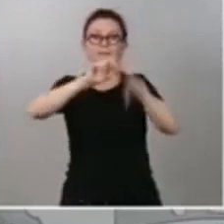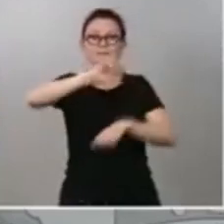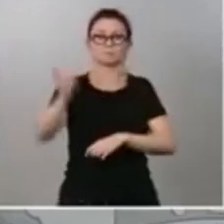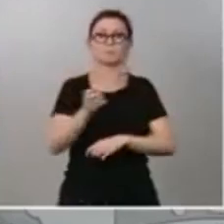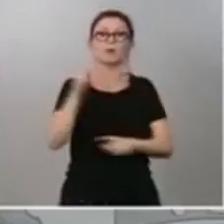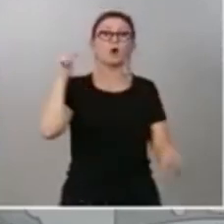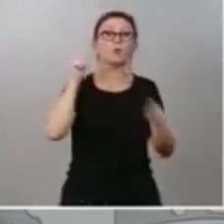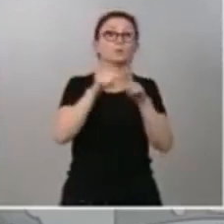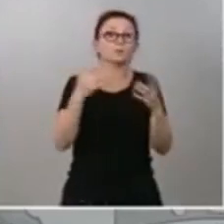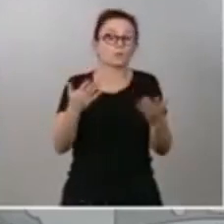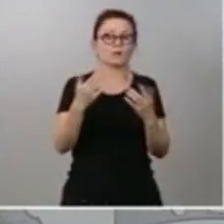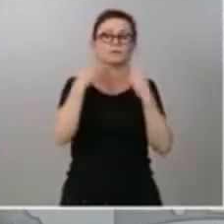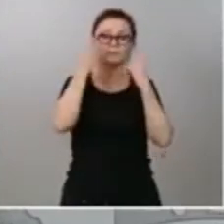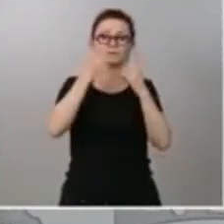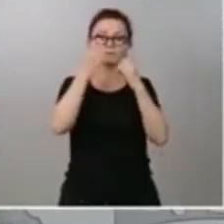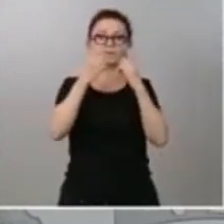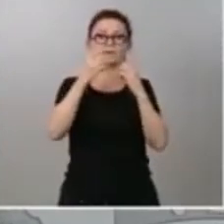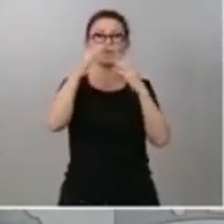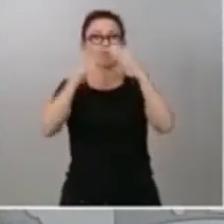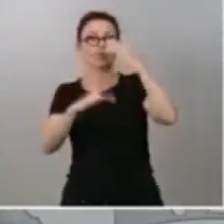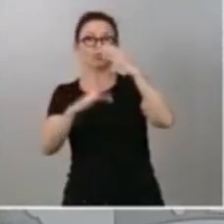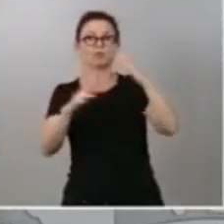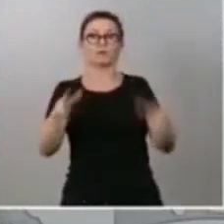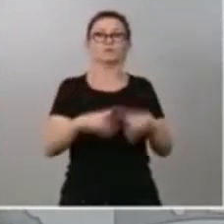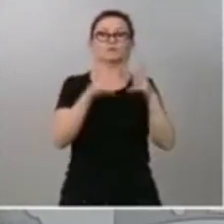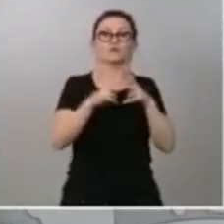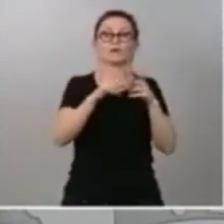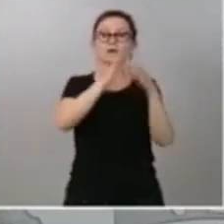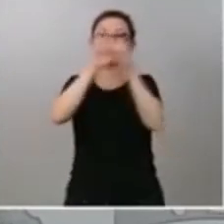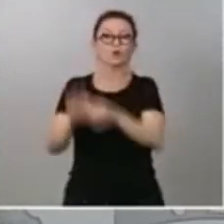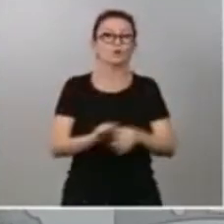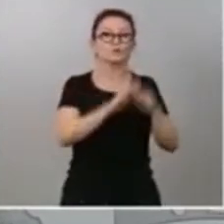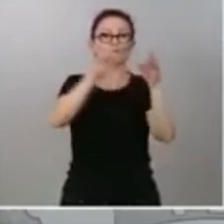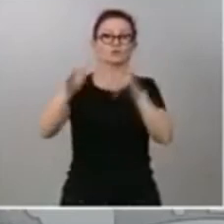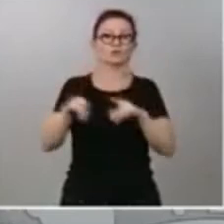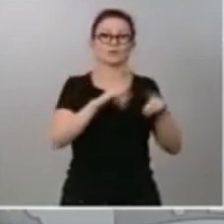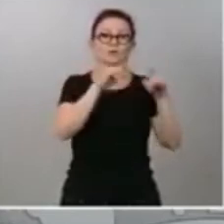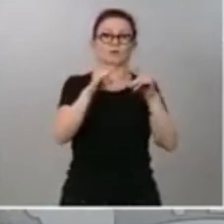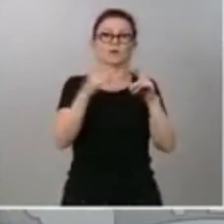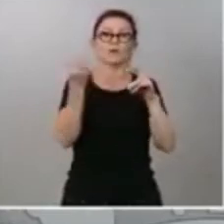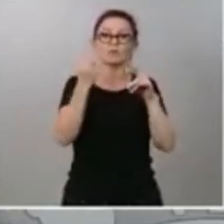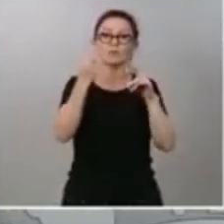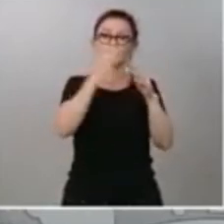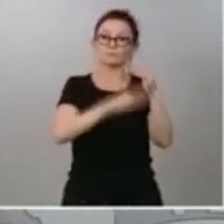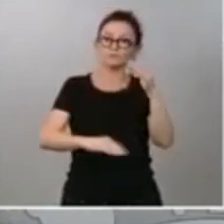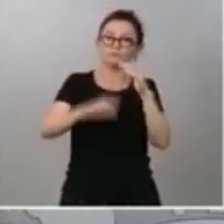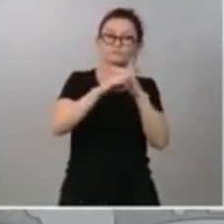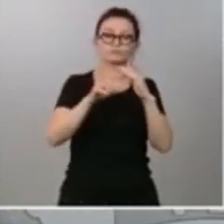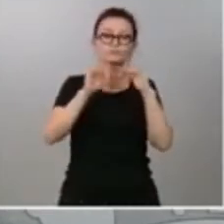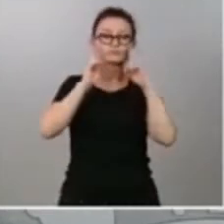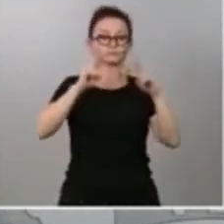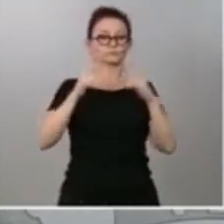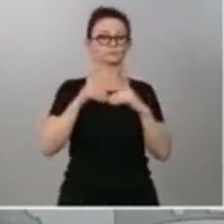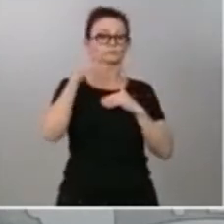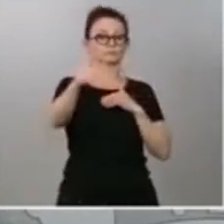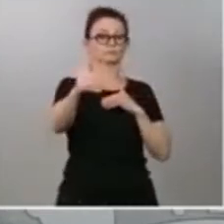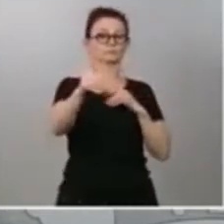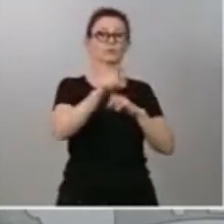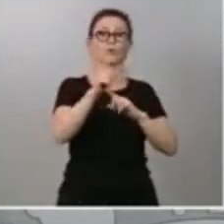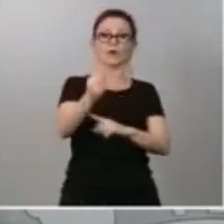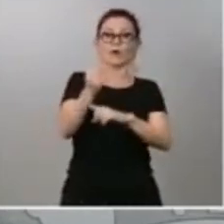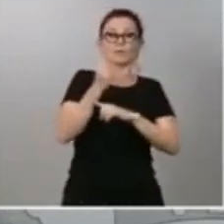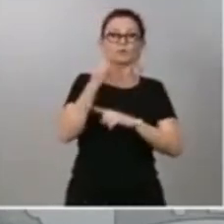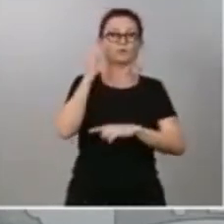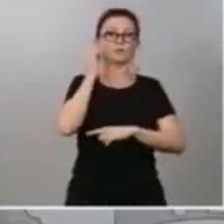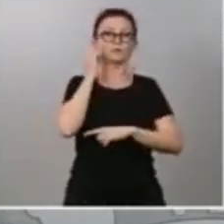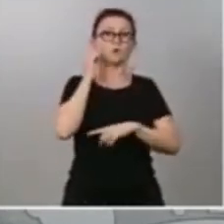desigualdad social de cohesión territorial mirando hacia adelante impulsándonos con la fuerza del feminismo de la digitalización y de la